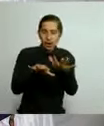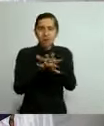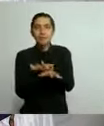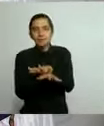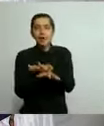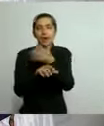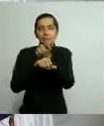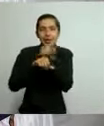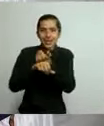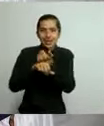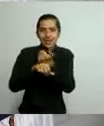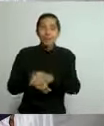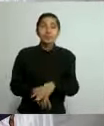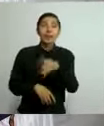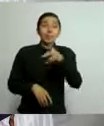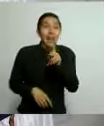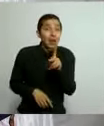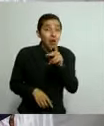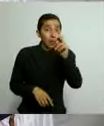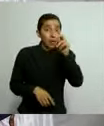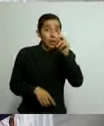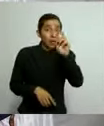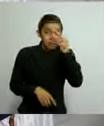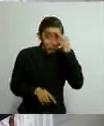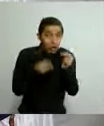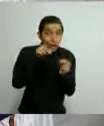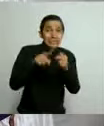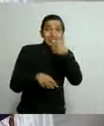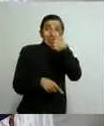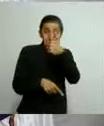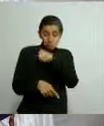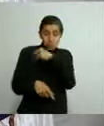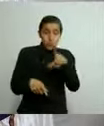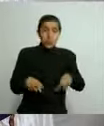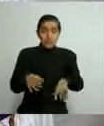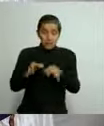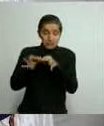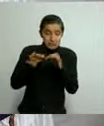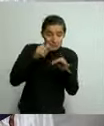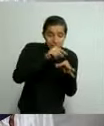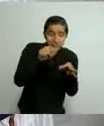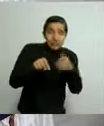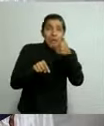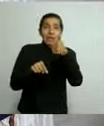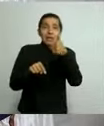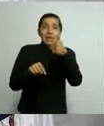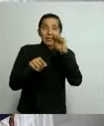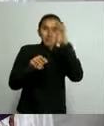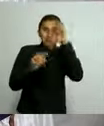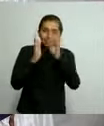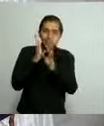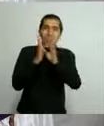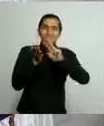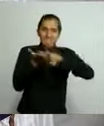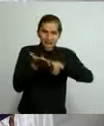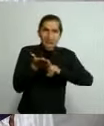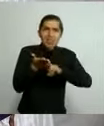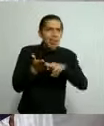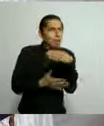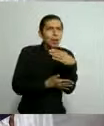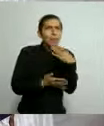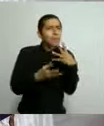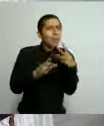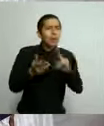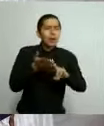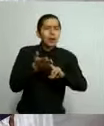Pero, ojo, seis municipios pasaron a riesgo alto. Es decir, estaban en verde y ahora